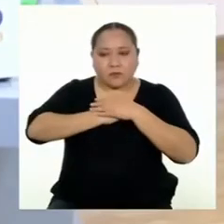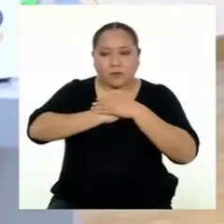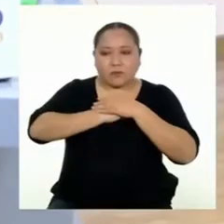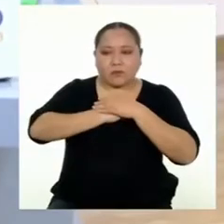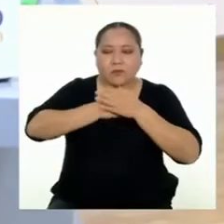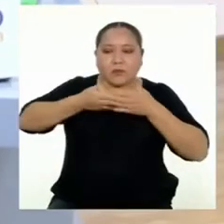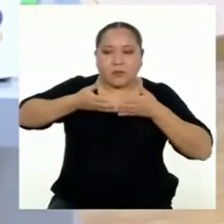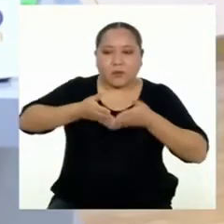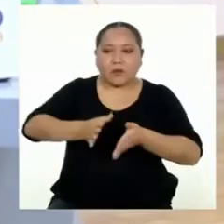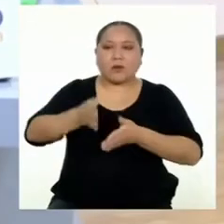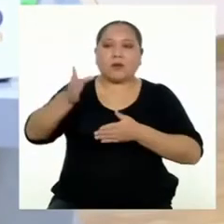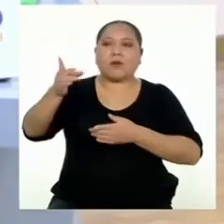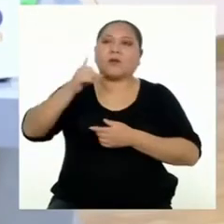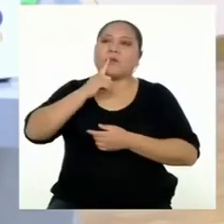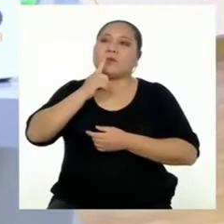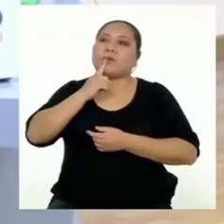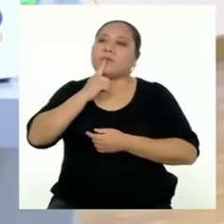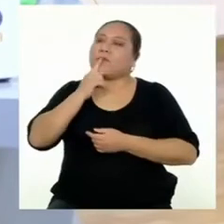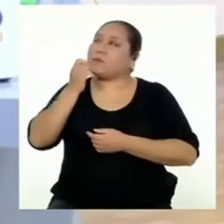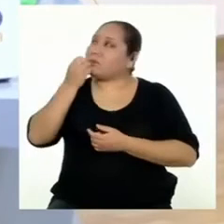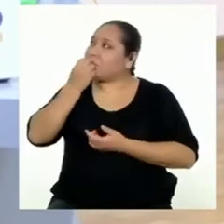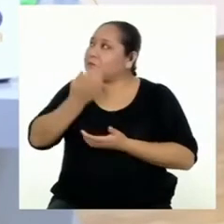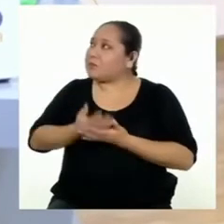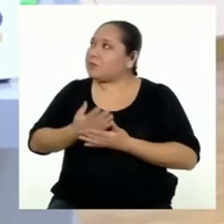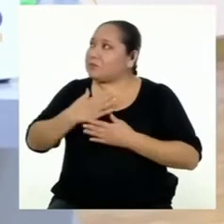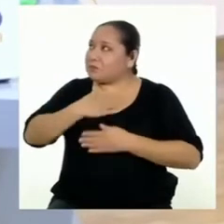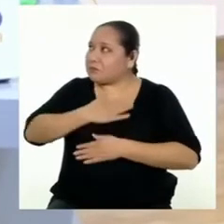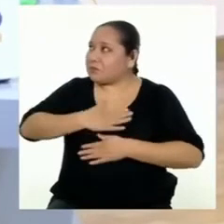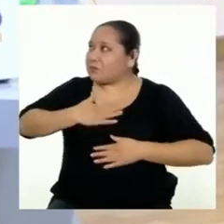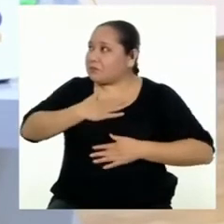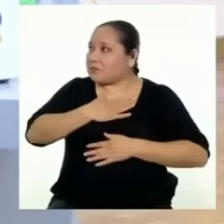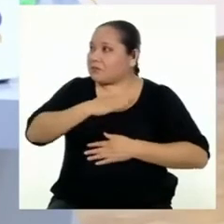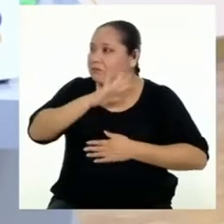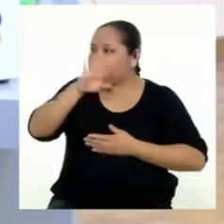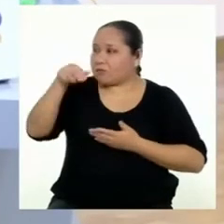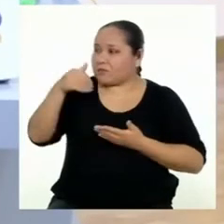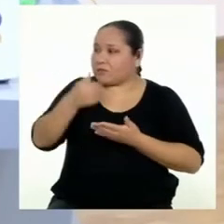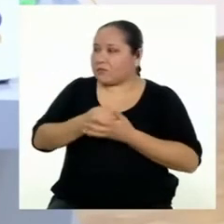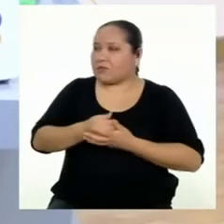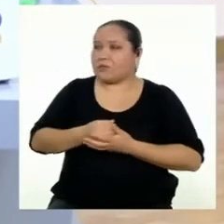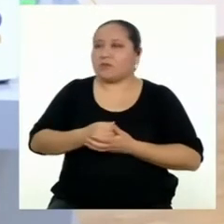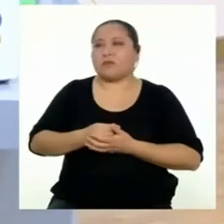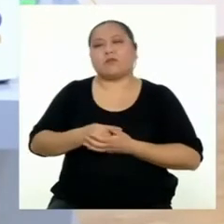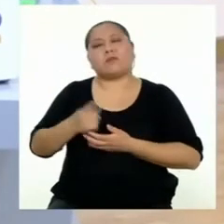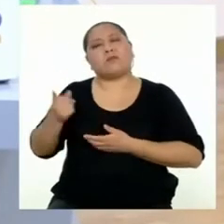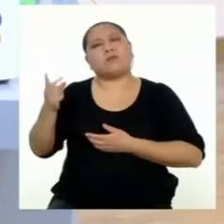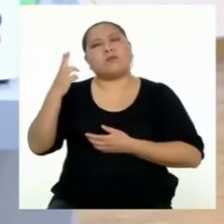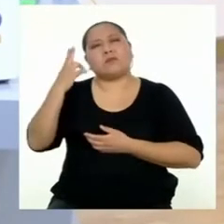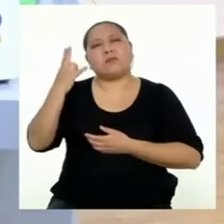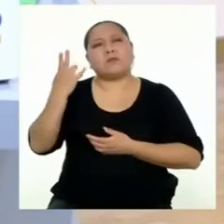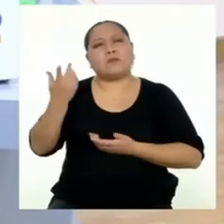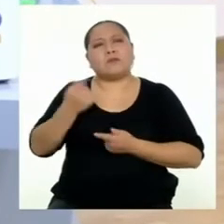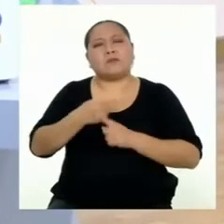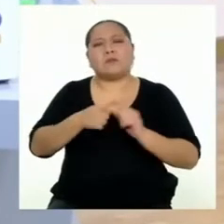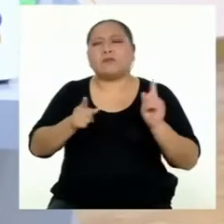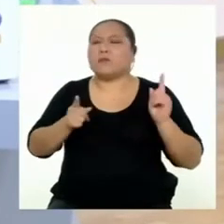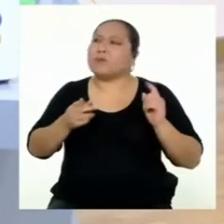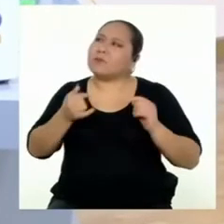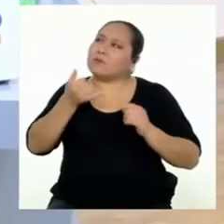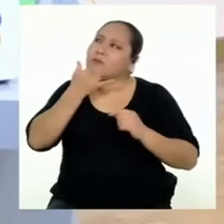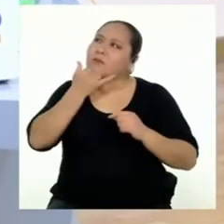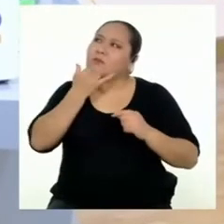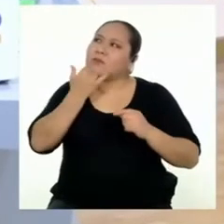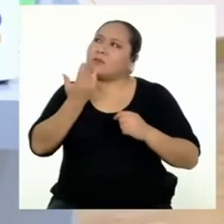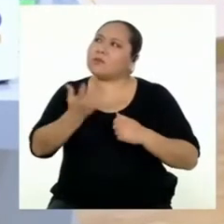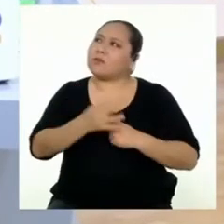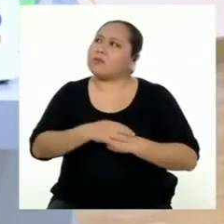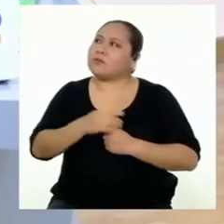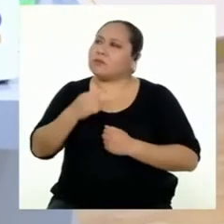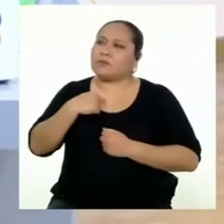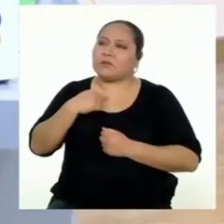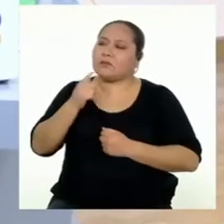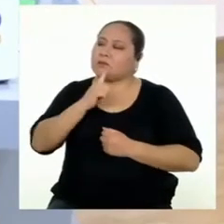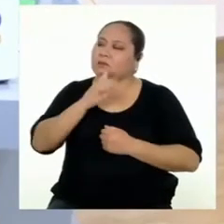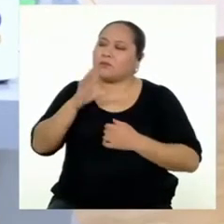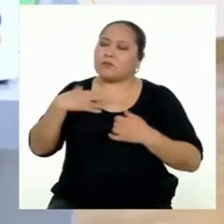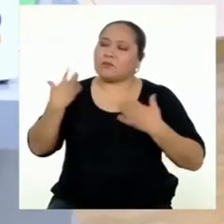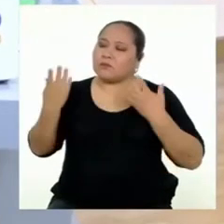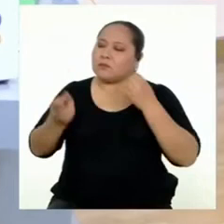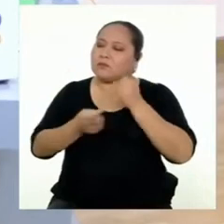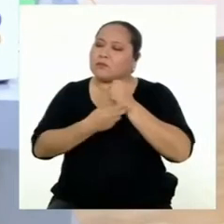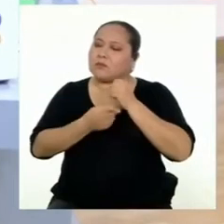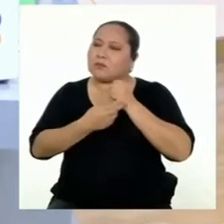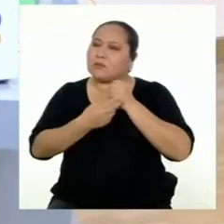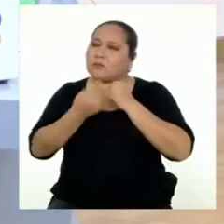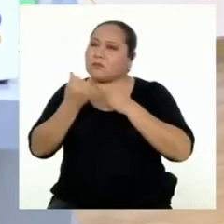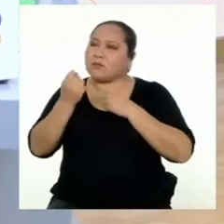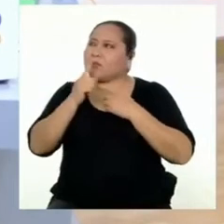¡Qué bueno eso! De todas maneras la pasaban muy bonito. Profesora, pero ¿qué pasaría si es que yo no puedo ahorrar